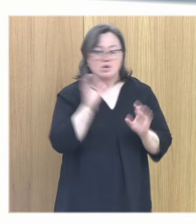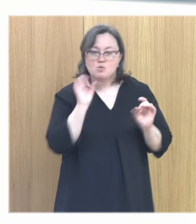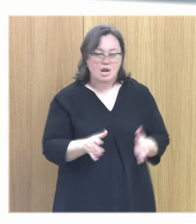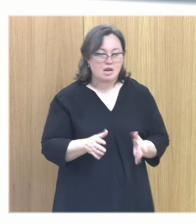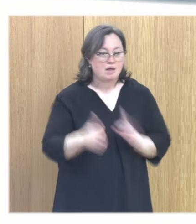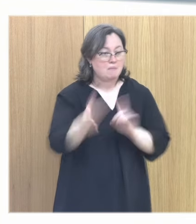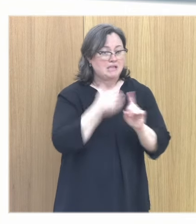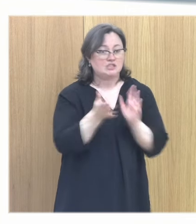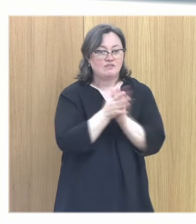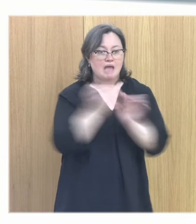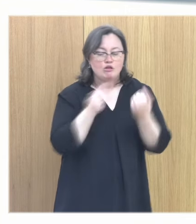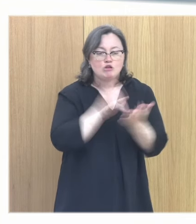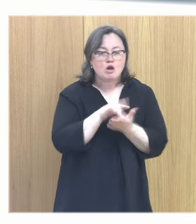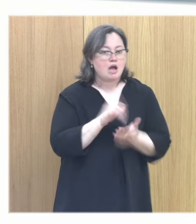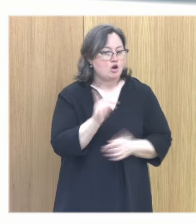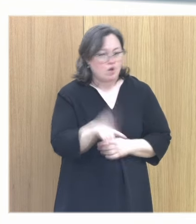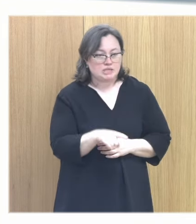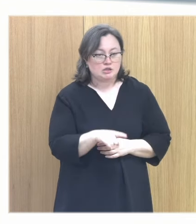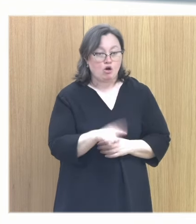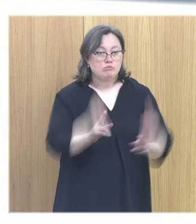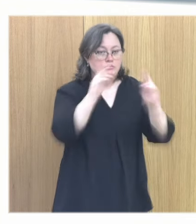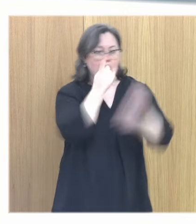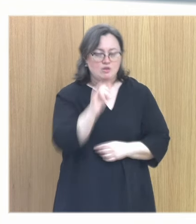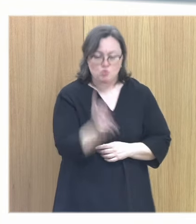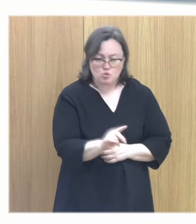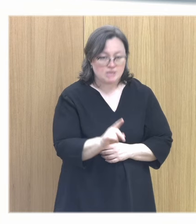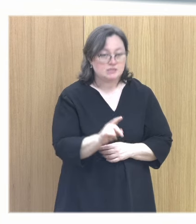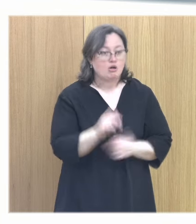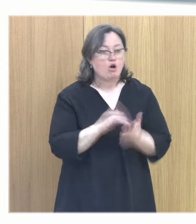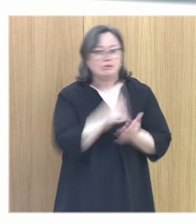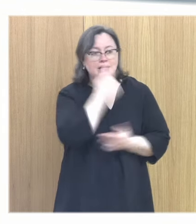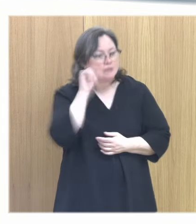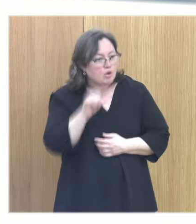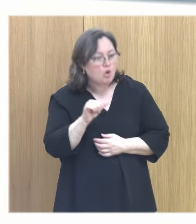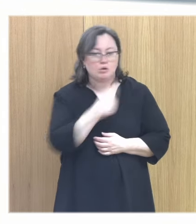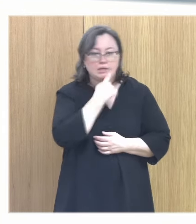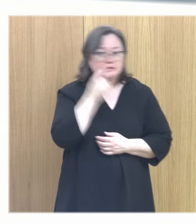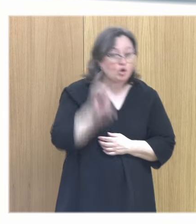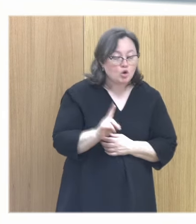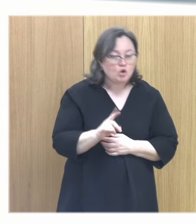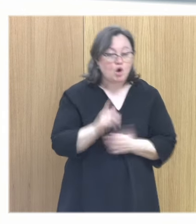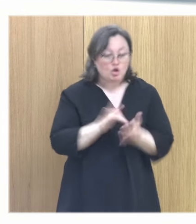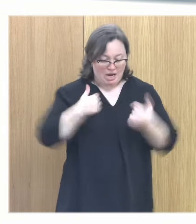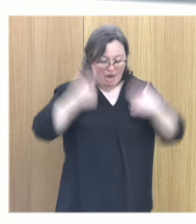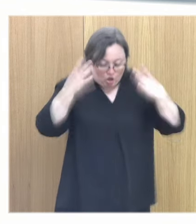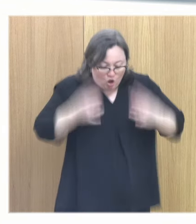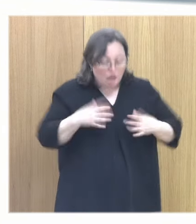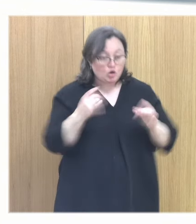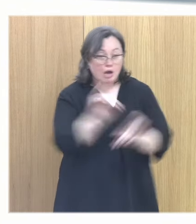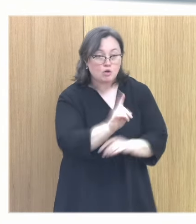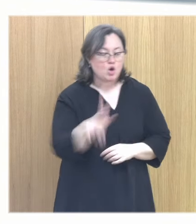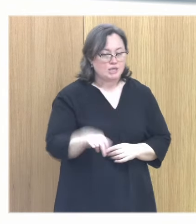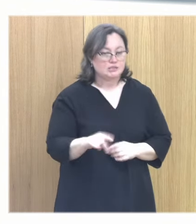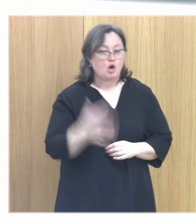El maltrato no es una acción, no es un episodio, no es ser testigo, no es ser testigo, no es que te toquen o no te toquen